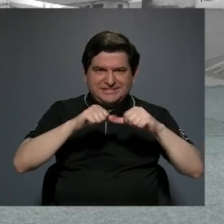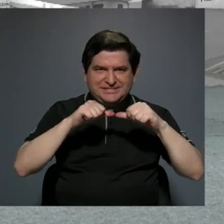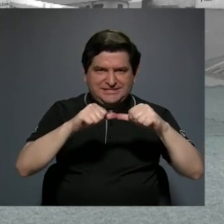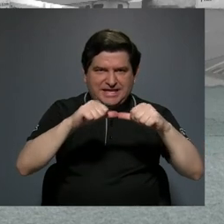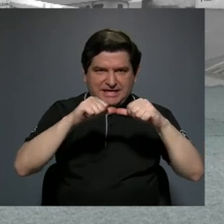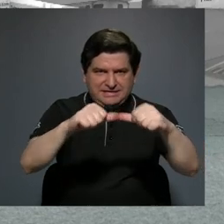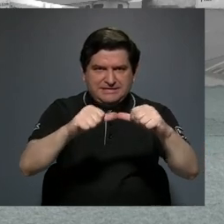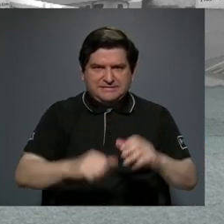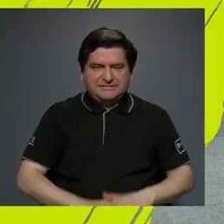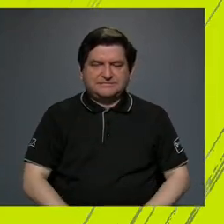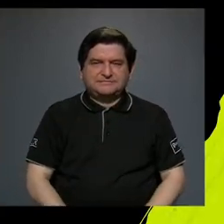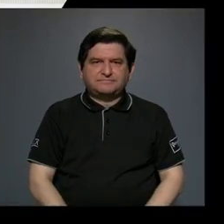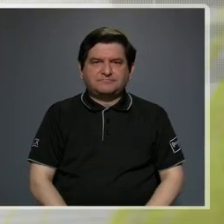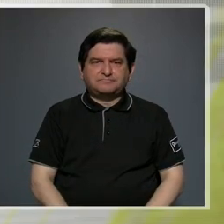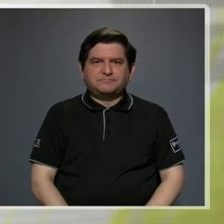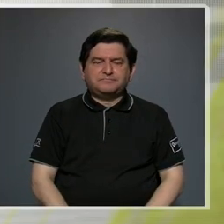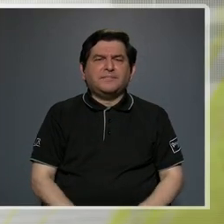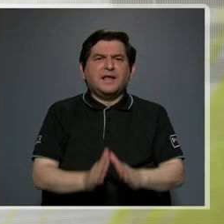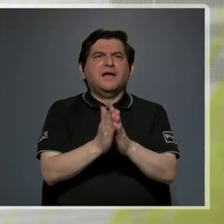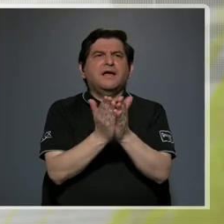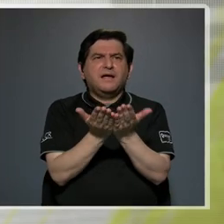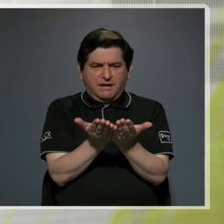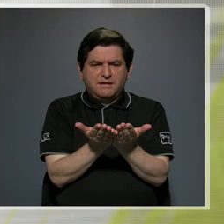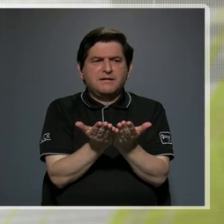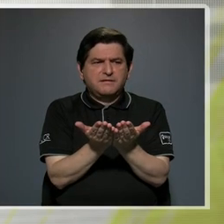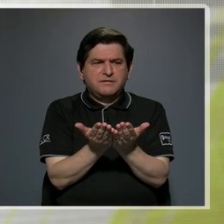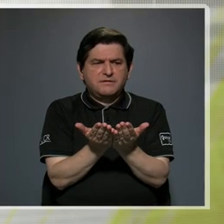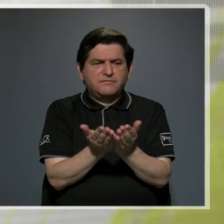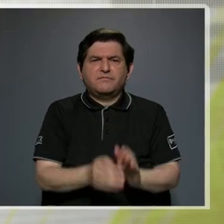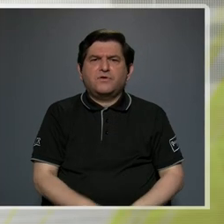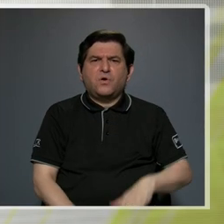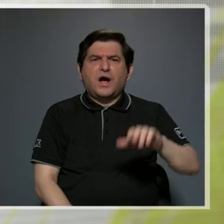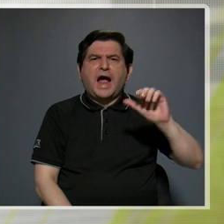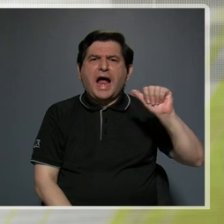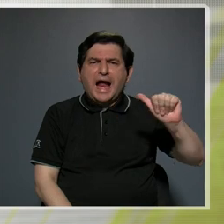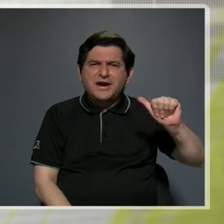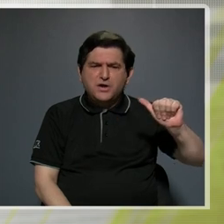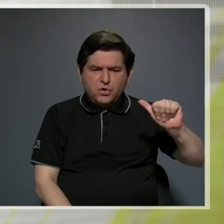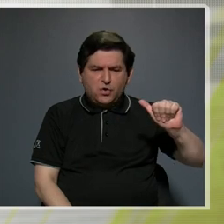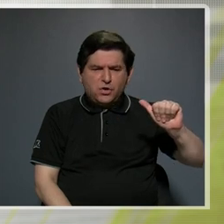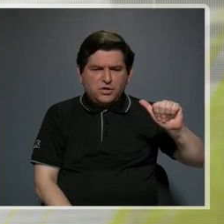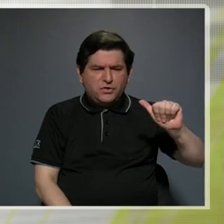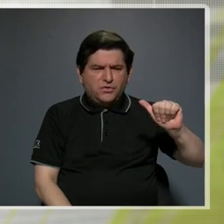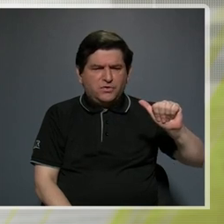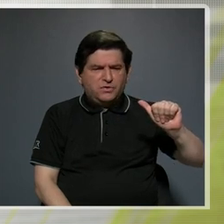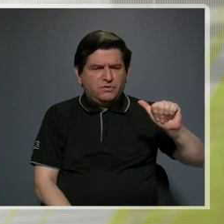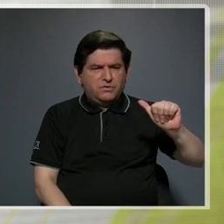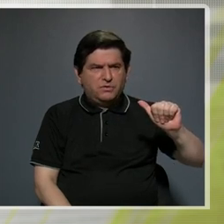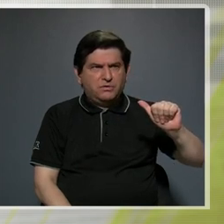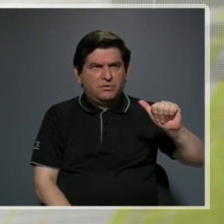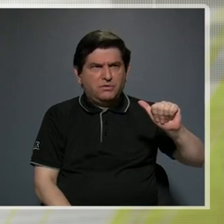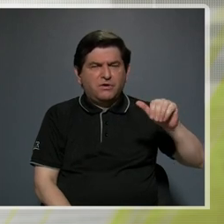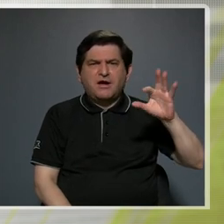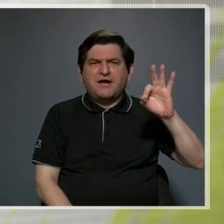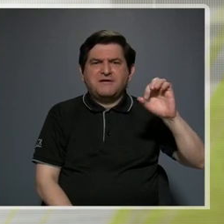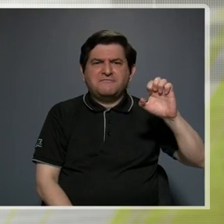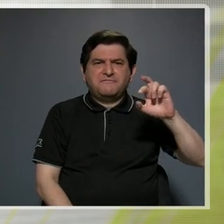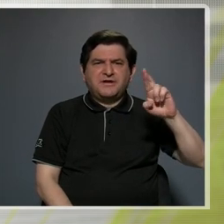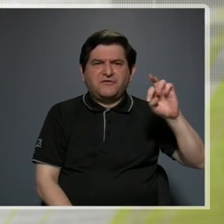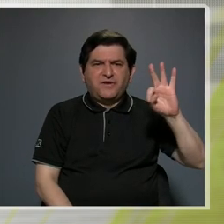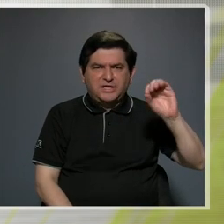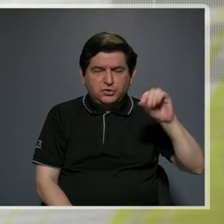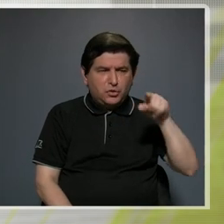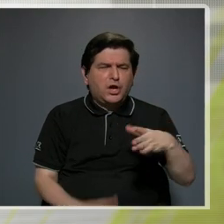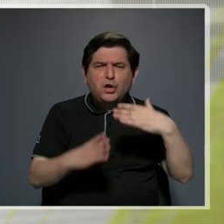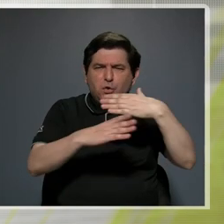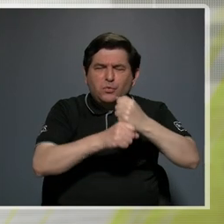en el libro de don Arnoldo Ferreto él lo